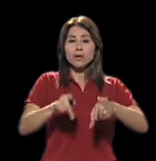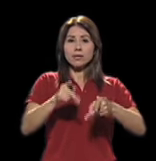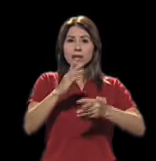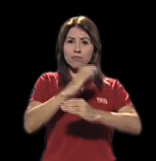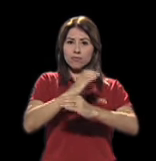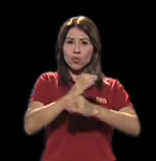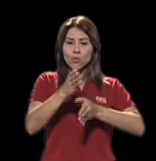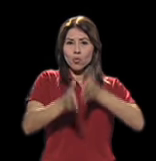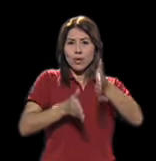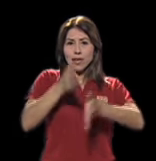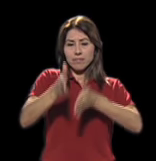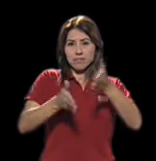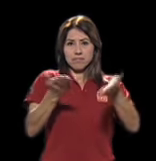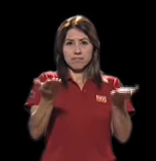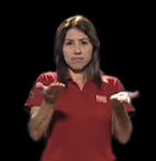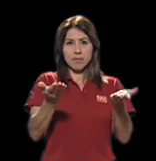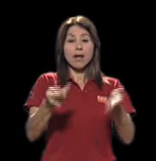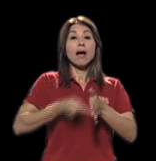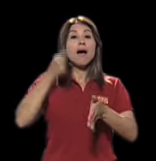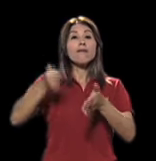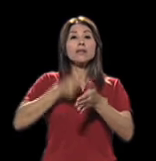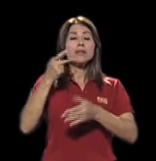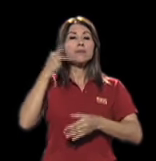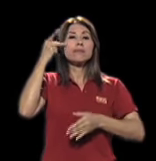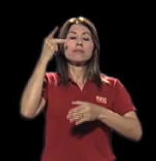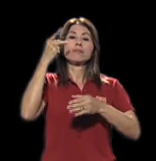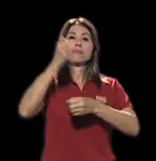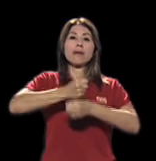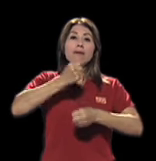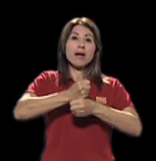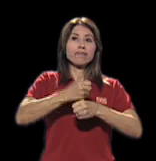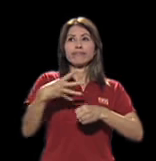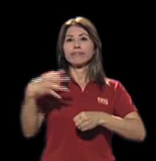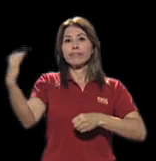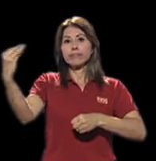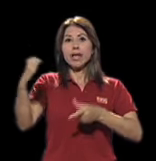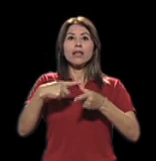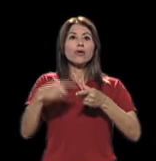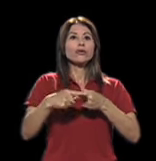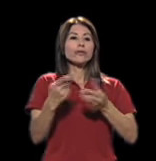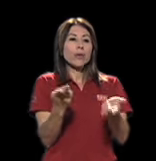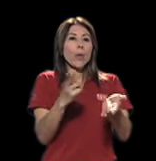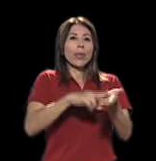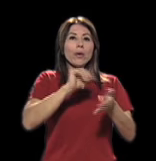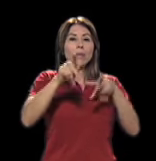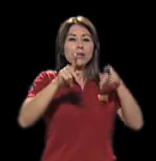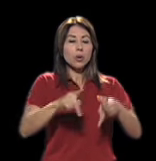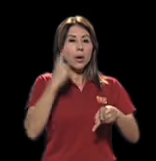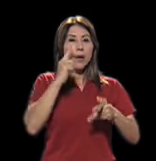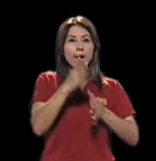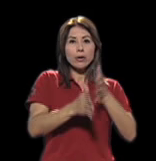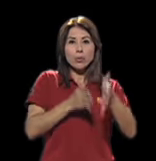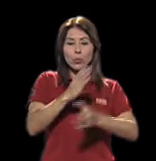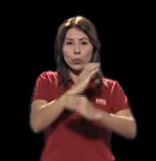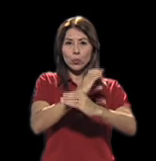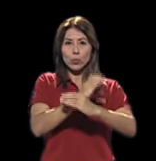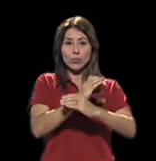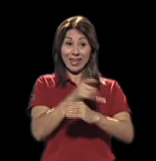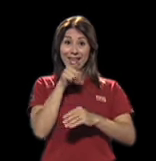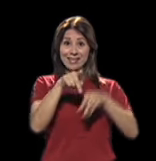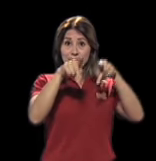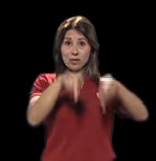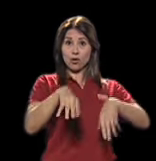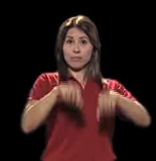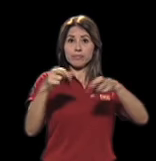menor, ¿verdad? Porque a veces los padres trabajan y tienen un cuidador o una cuidadora. Entonces, ellos son los que tienen que establecer los límites